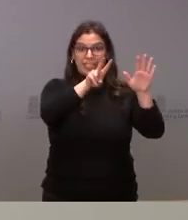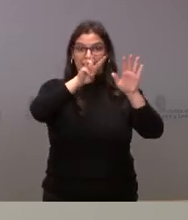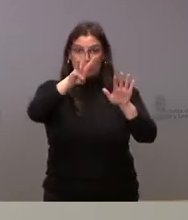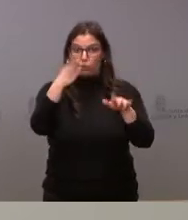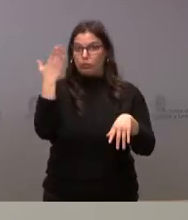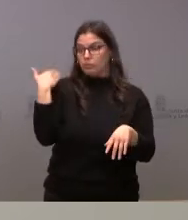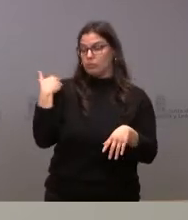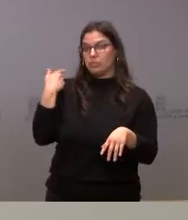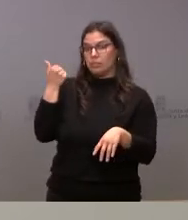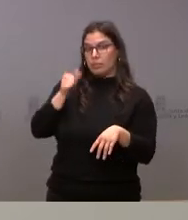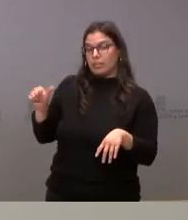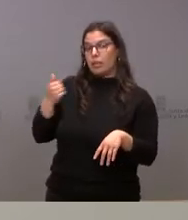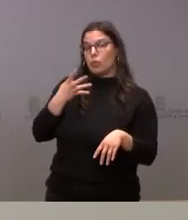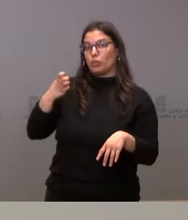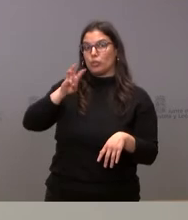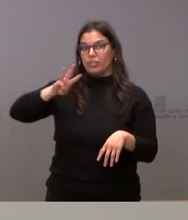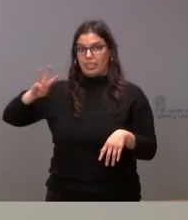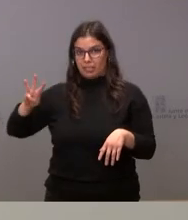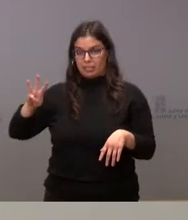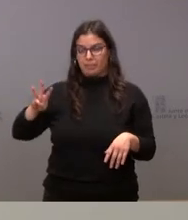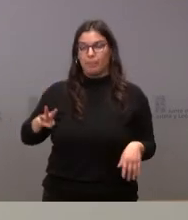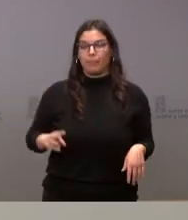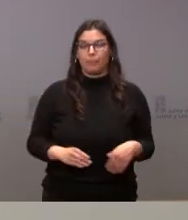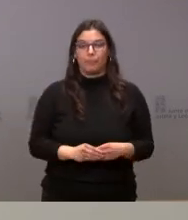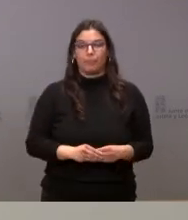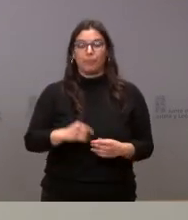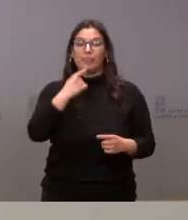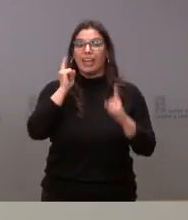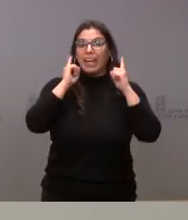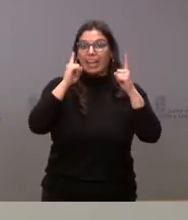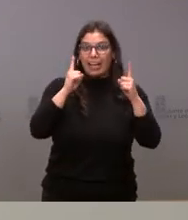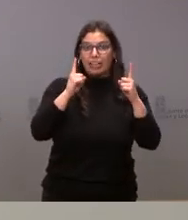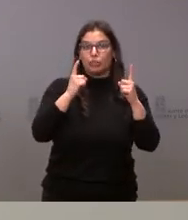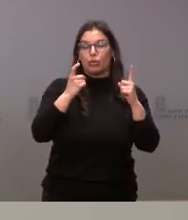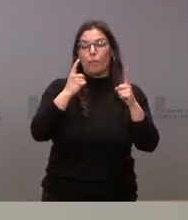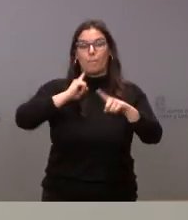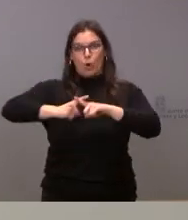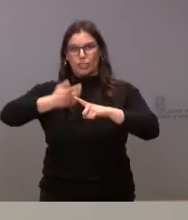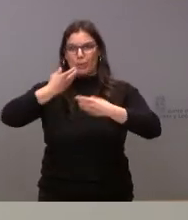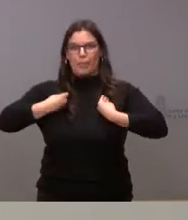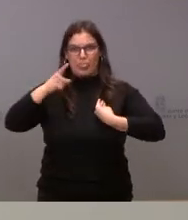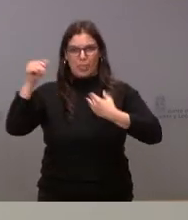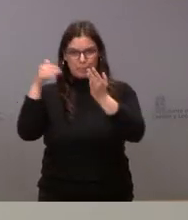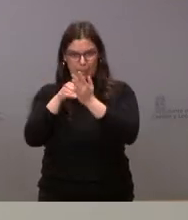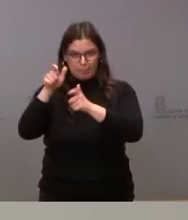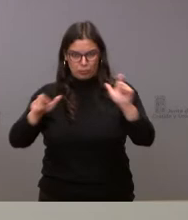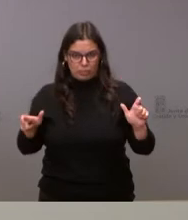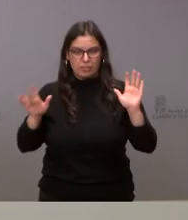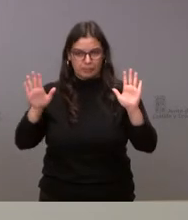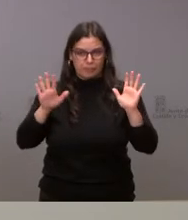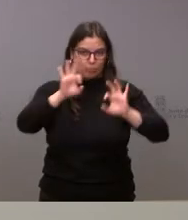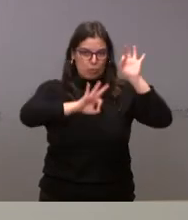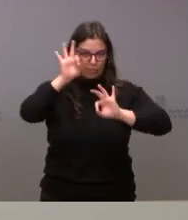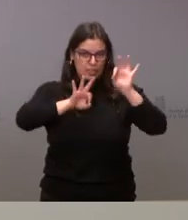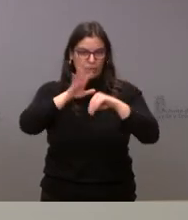los 433 de la semana pasada. Hablo de casos por 100.000 habitantes. Aquí hay que destacar que tanto las